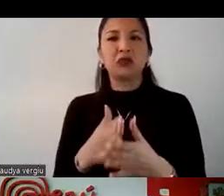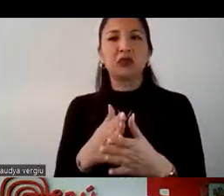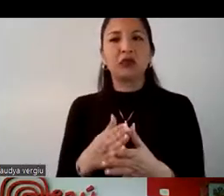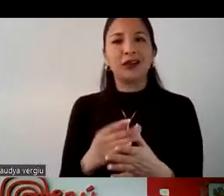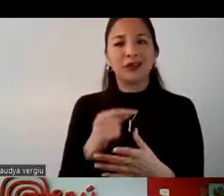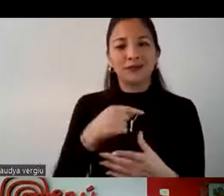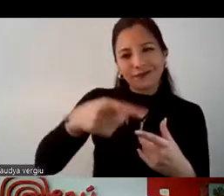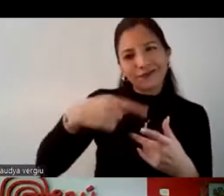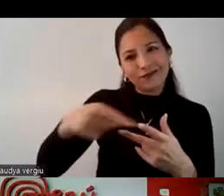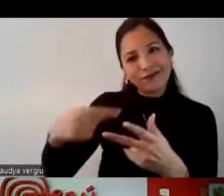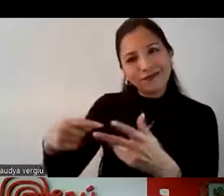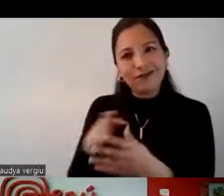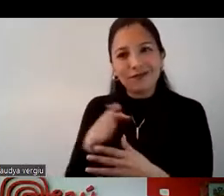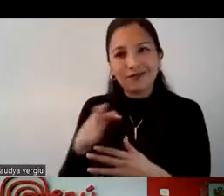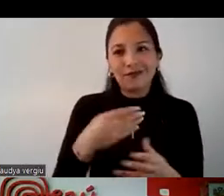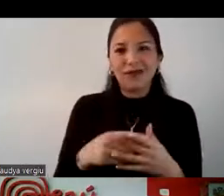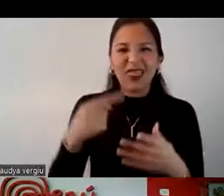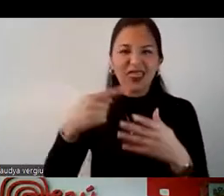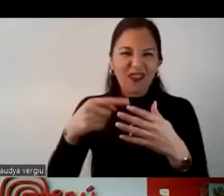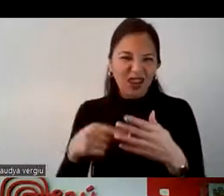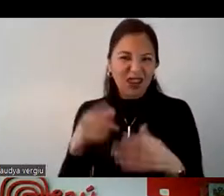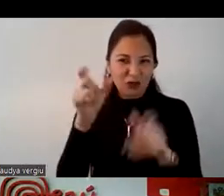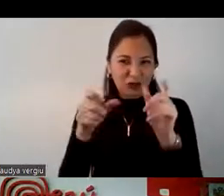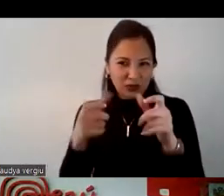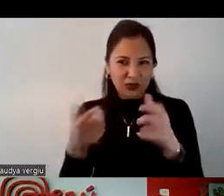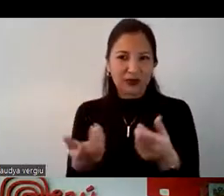mucho más fuerte al público que estamos buscando.